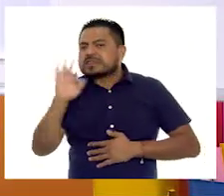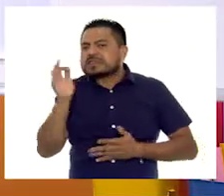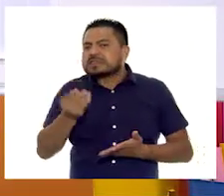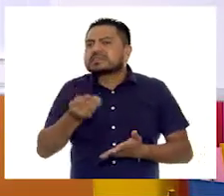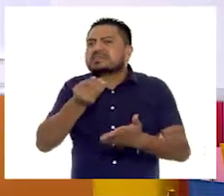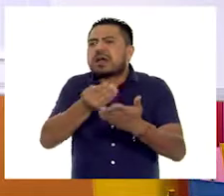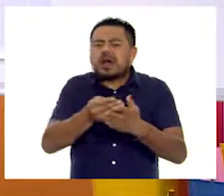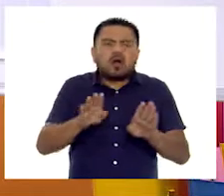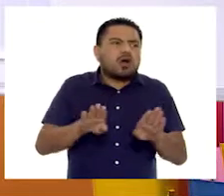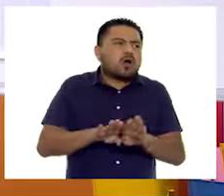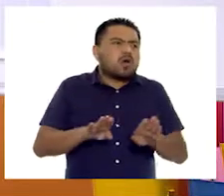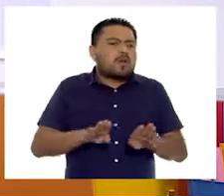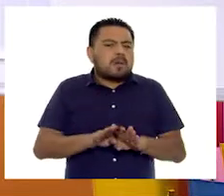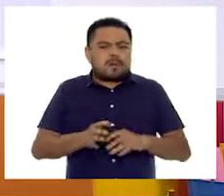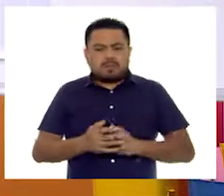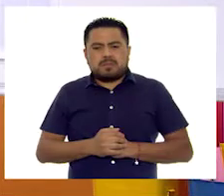sé,